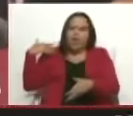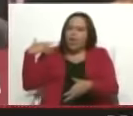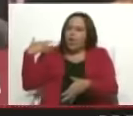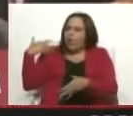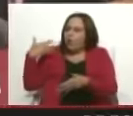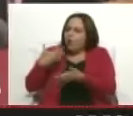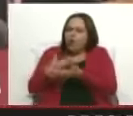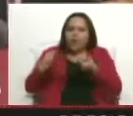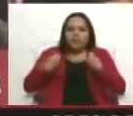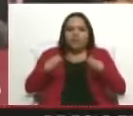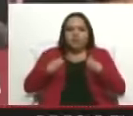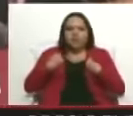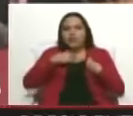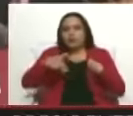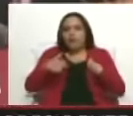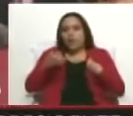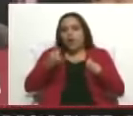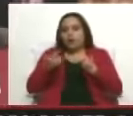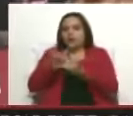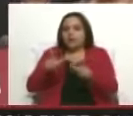Nosotros estamos exentos todavía.